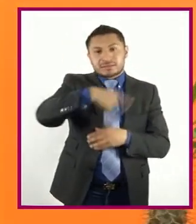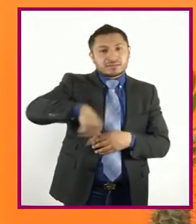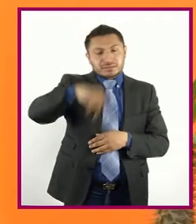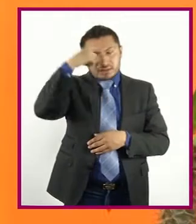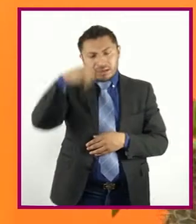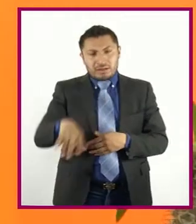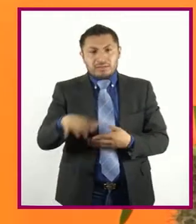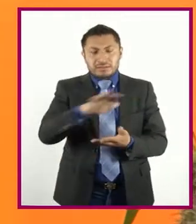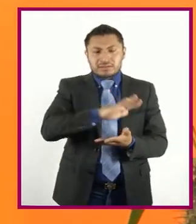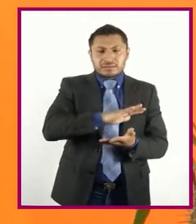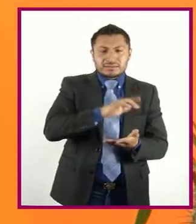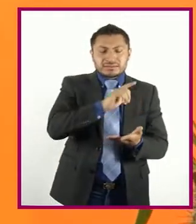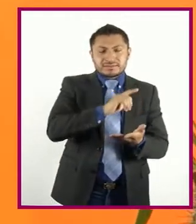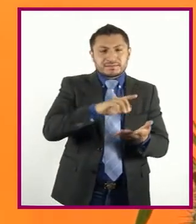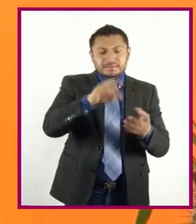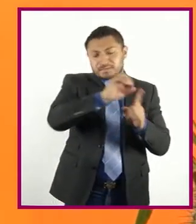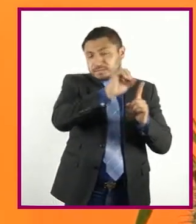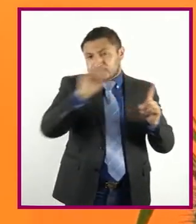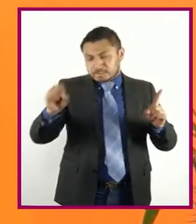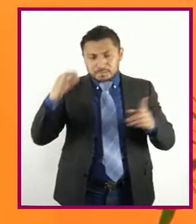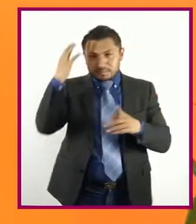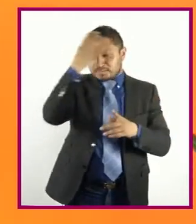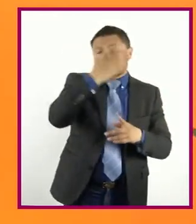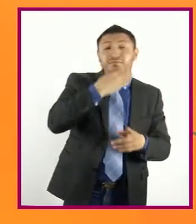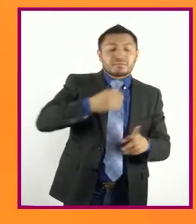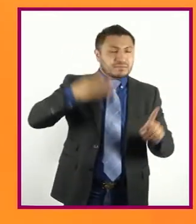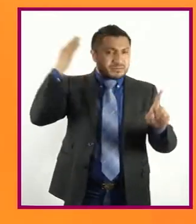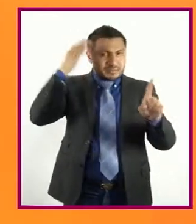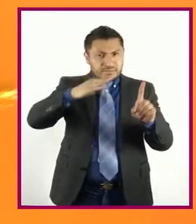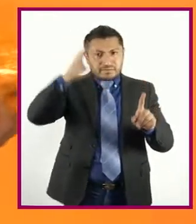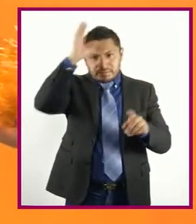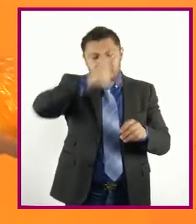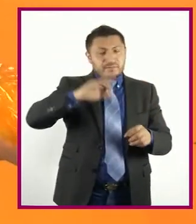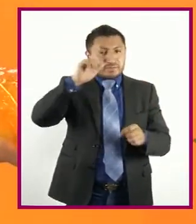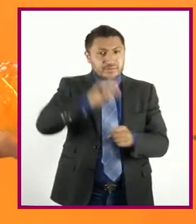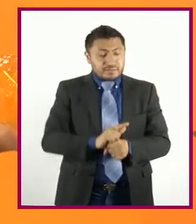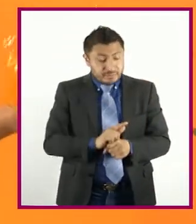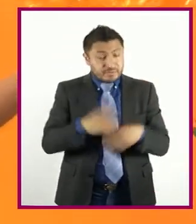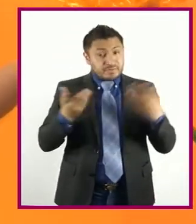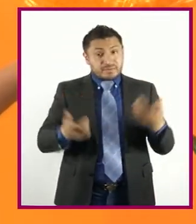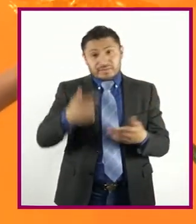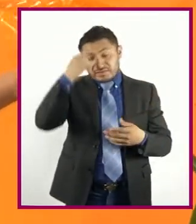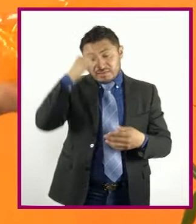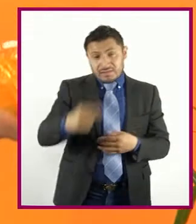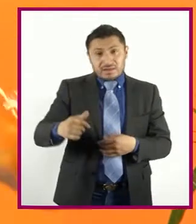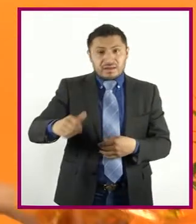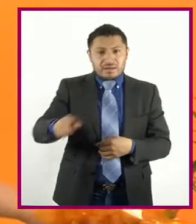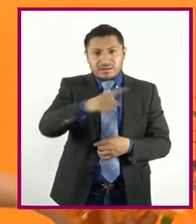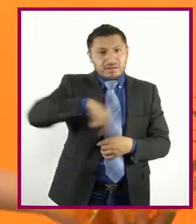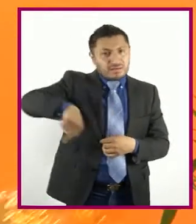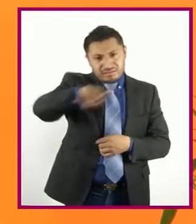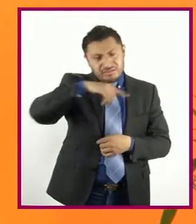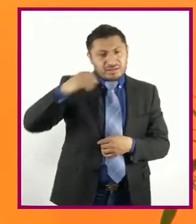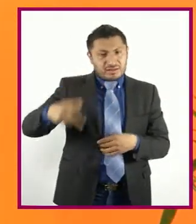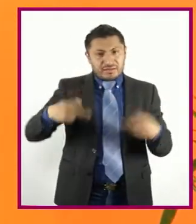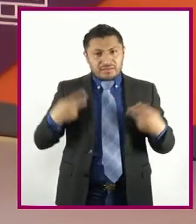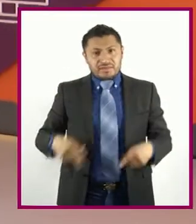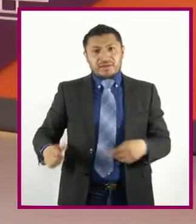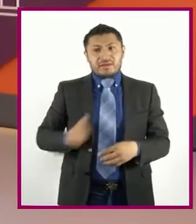embellecerlo Y con ello Darle un sentido Cultural Para el provecho De todas Y de todos